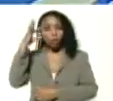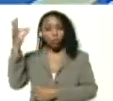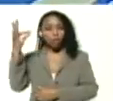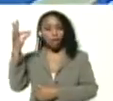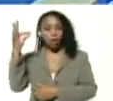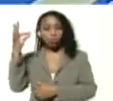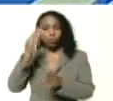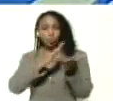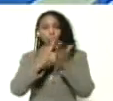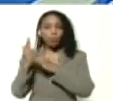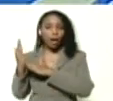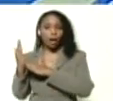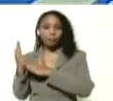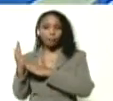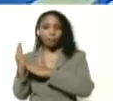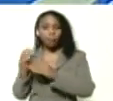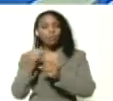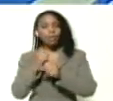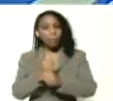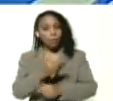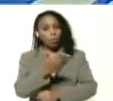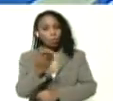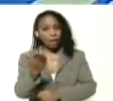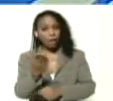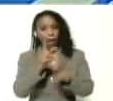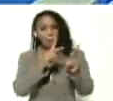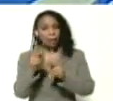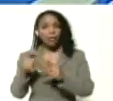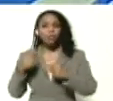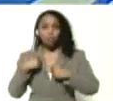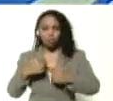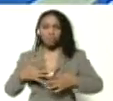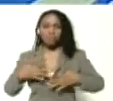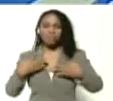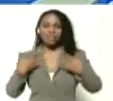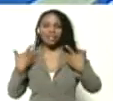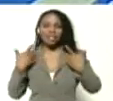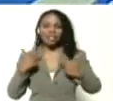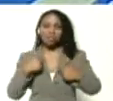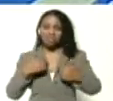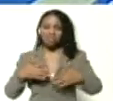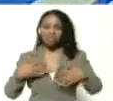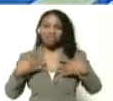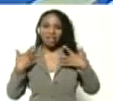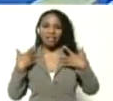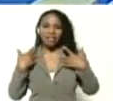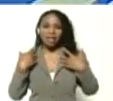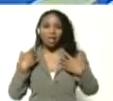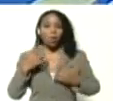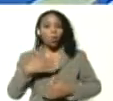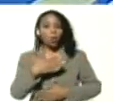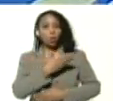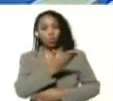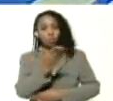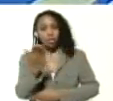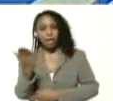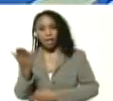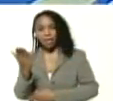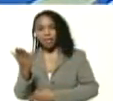Aristóbulo espero de ustedes el plan soy feliz soy feliz cuando estoy entre ustedes